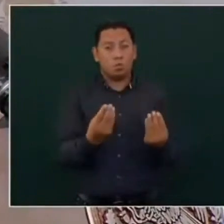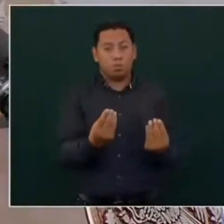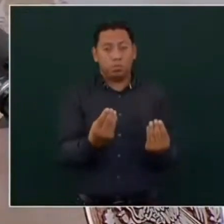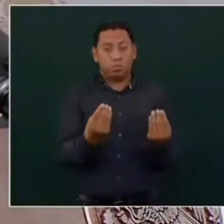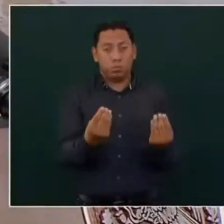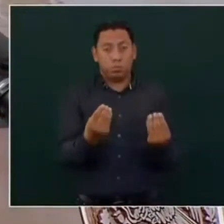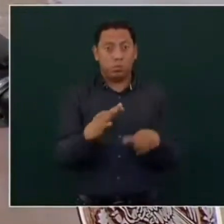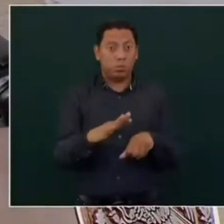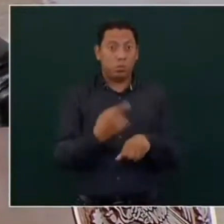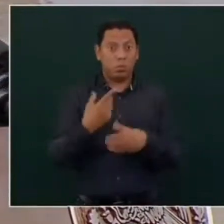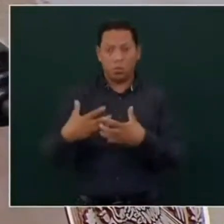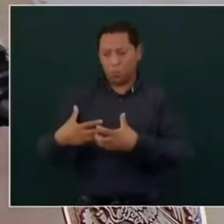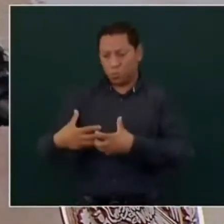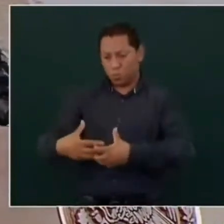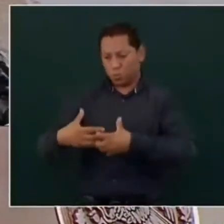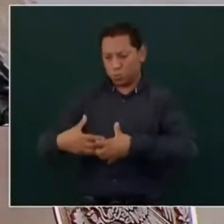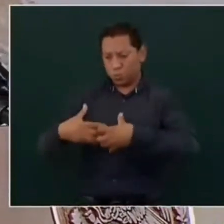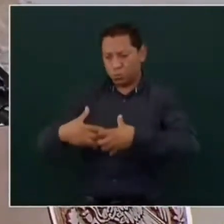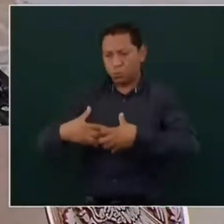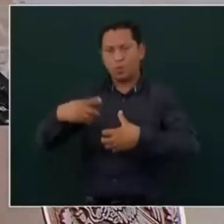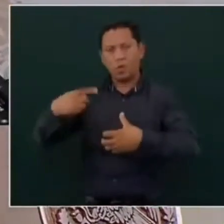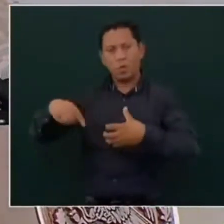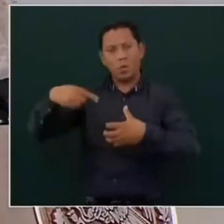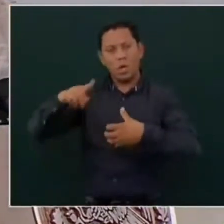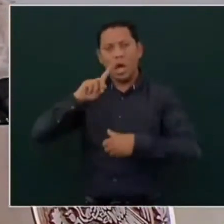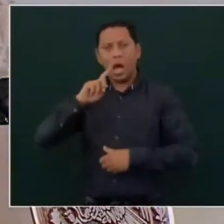porque no se turbinaba, no pasaba agua.